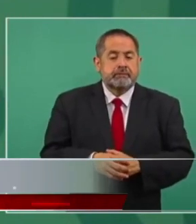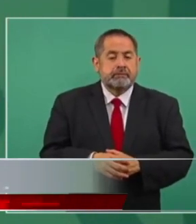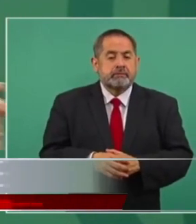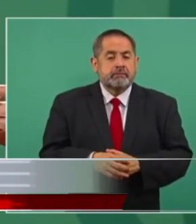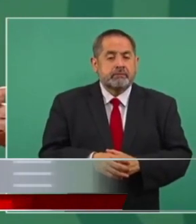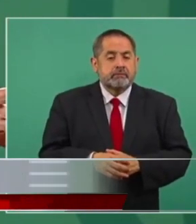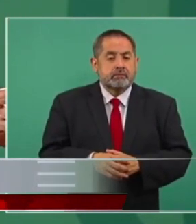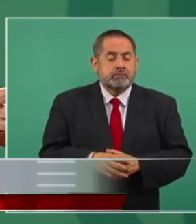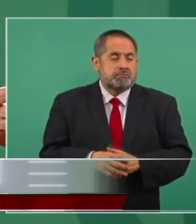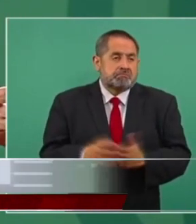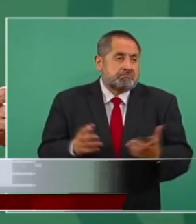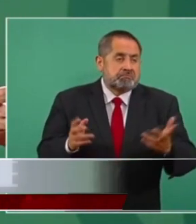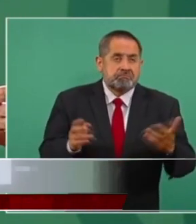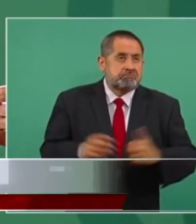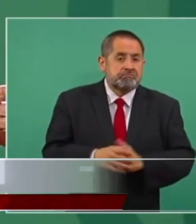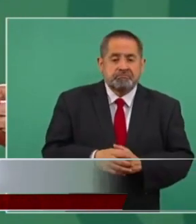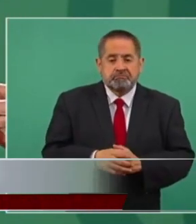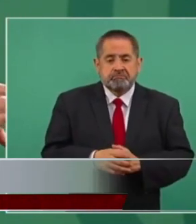no es